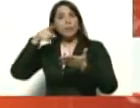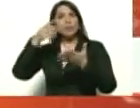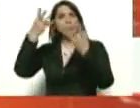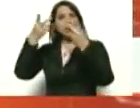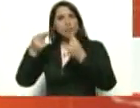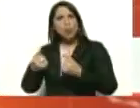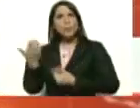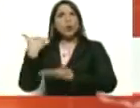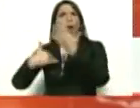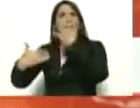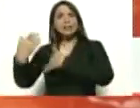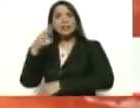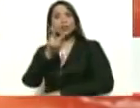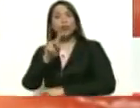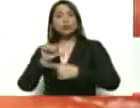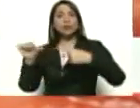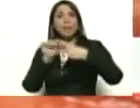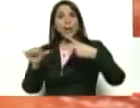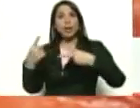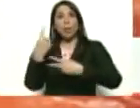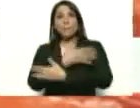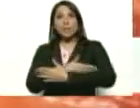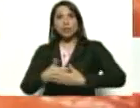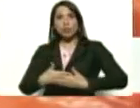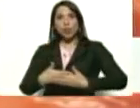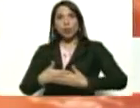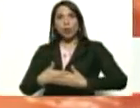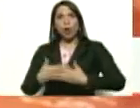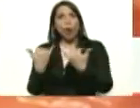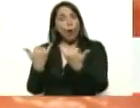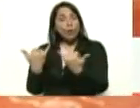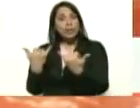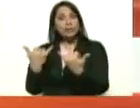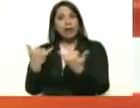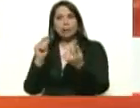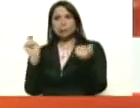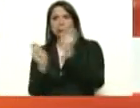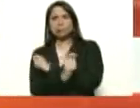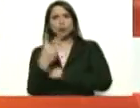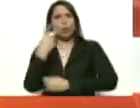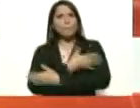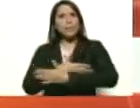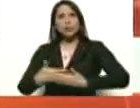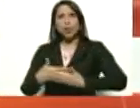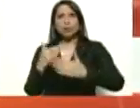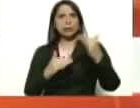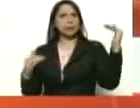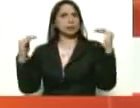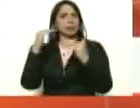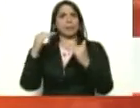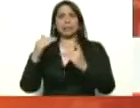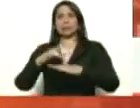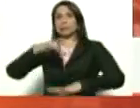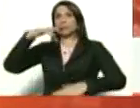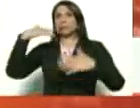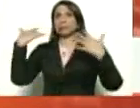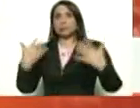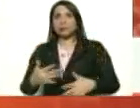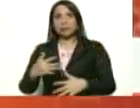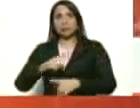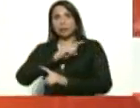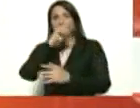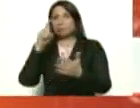semanas era un millón, 2.322.000. El crecimiento es exponencial, totalmente.